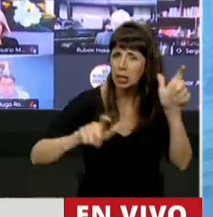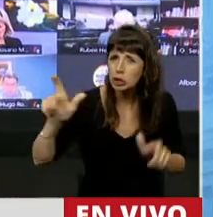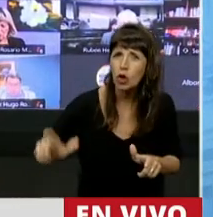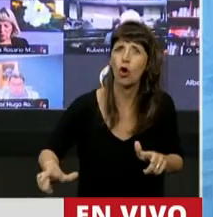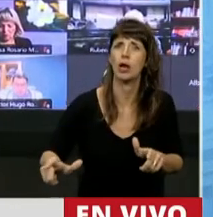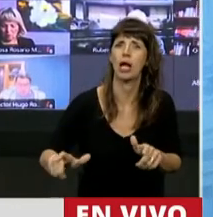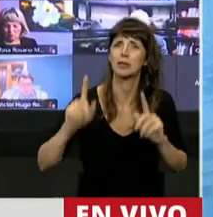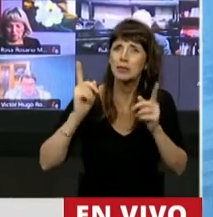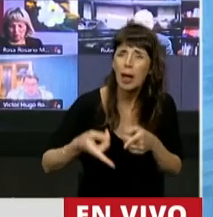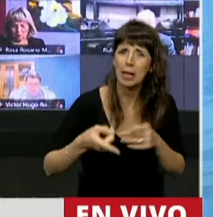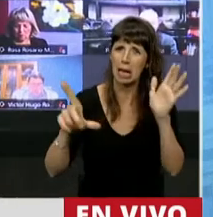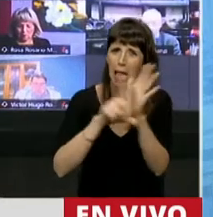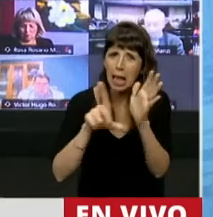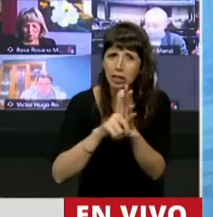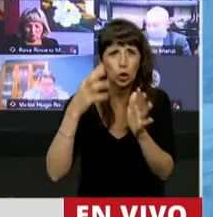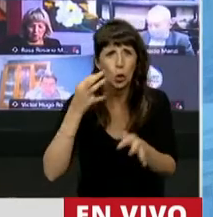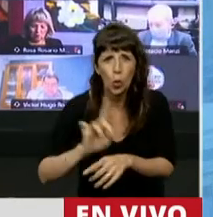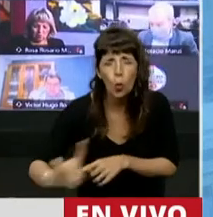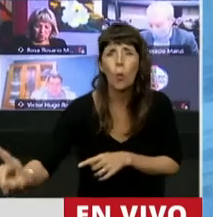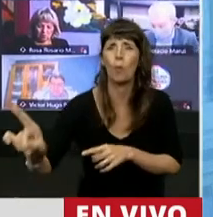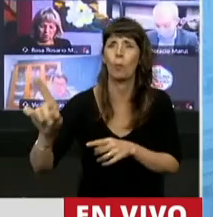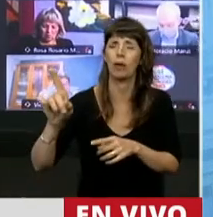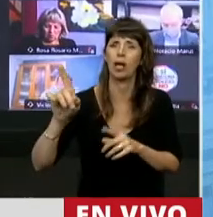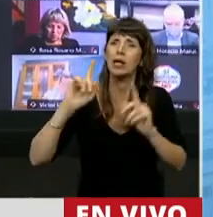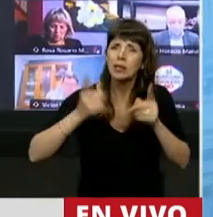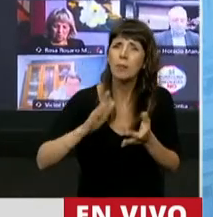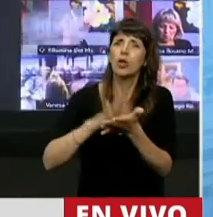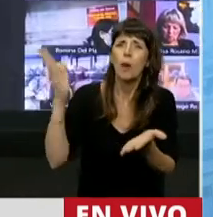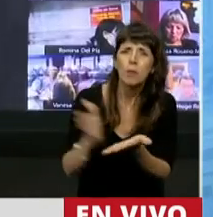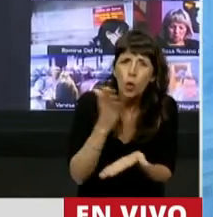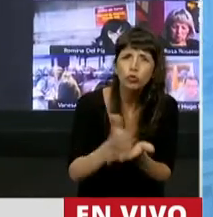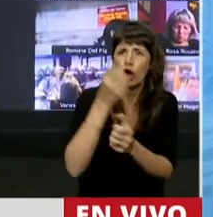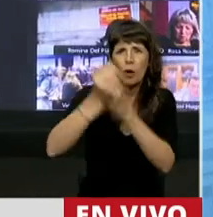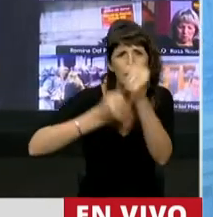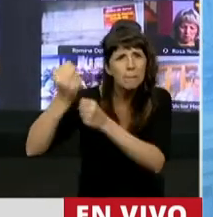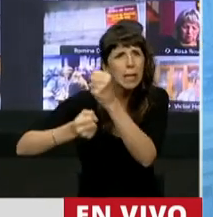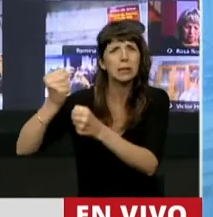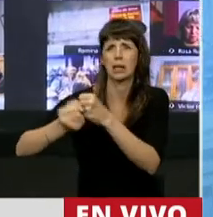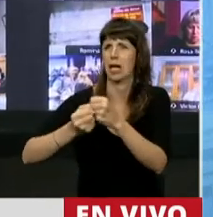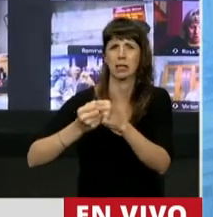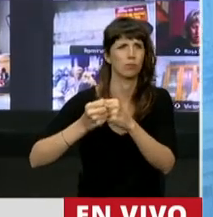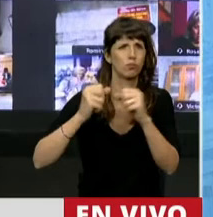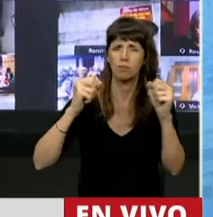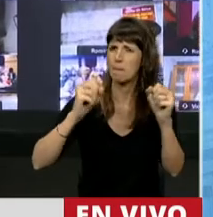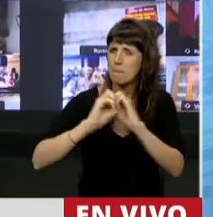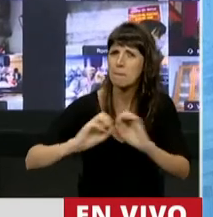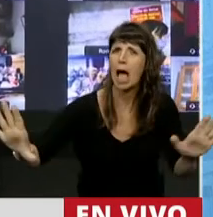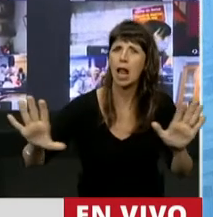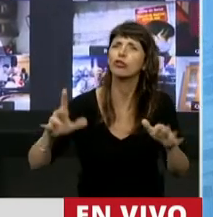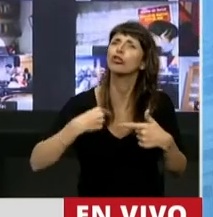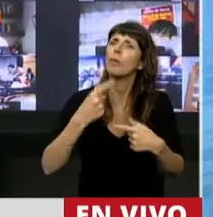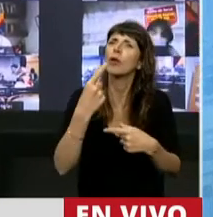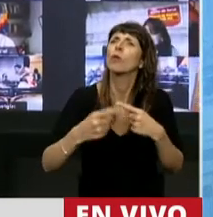inseguridad jurídica, insostenibilidad del sistema productivo. ¿Hasta cuándo? ¿Hasta cuándo, señor presidente,